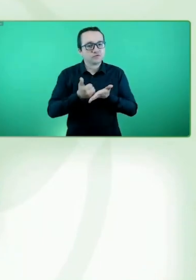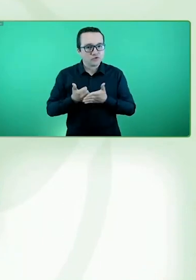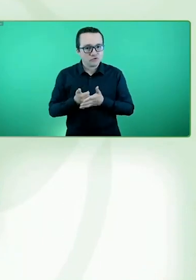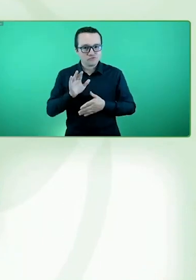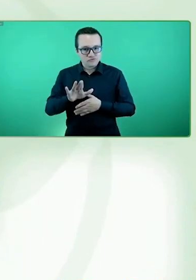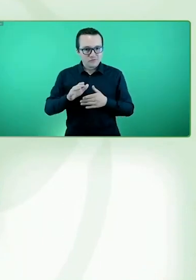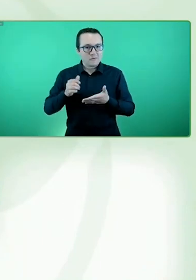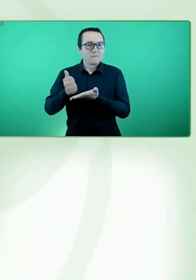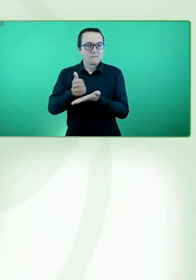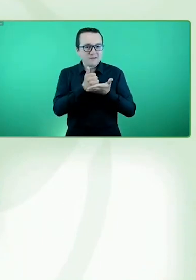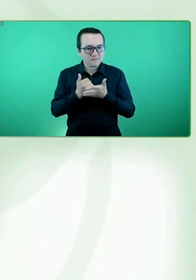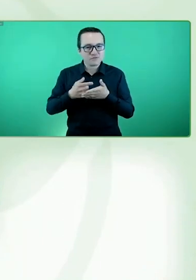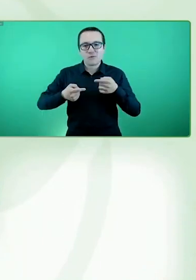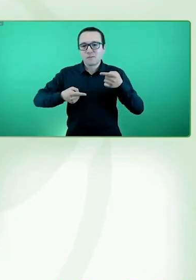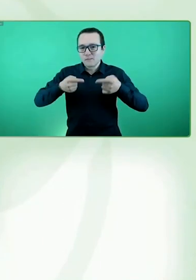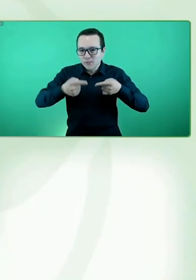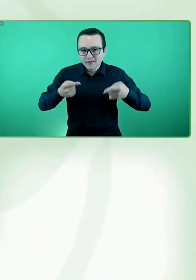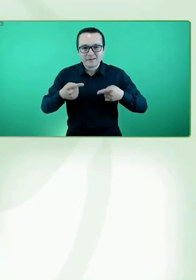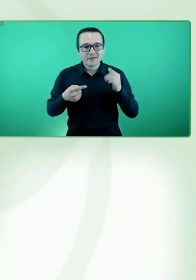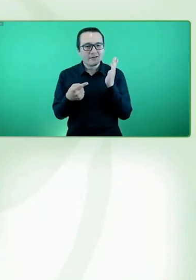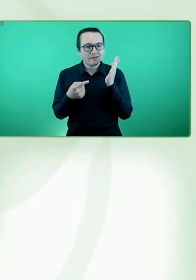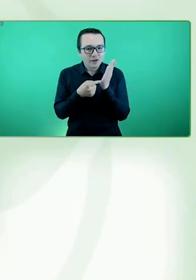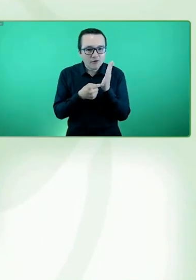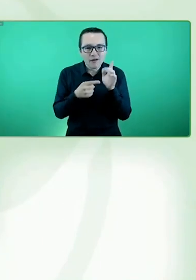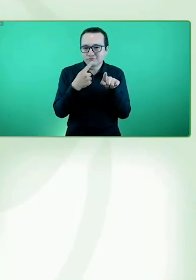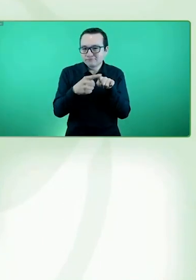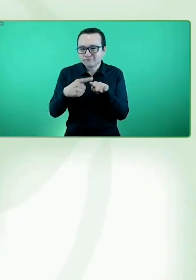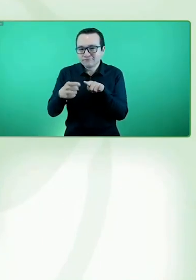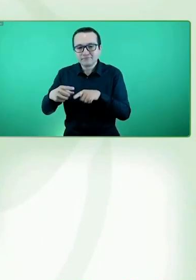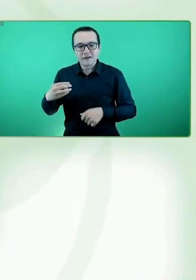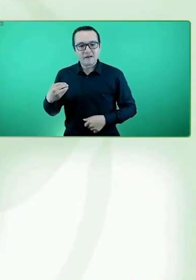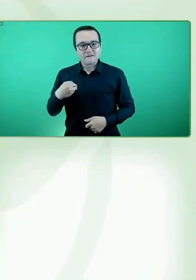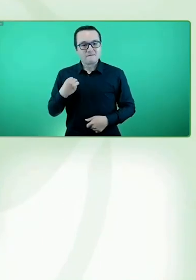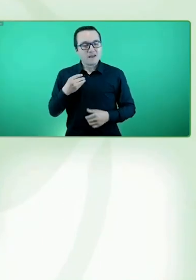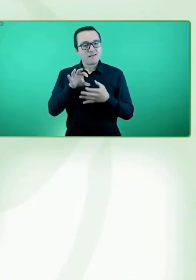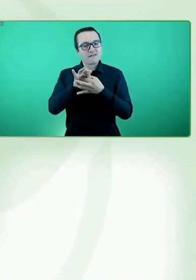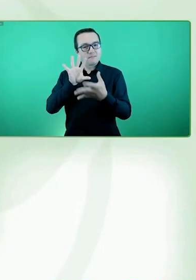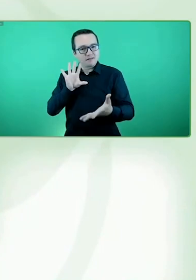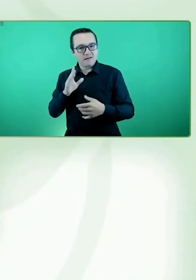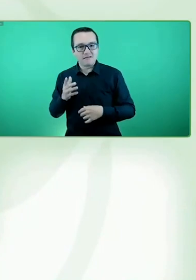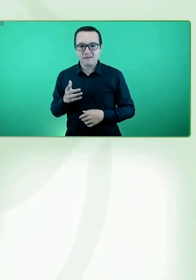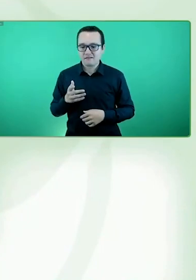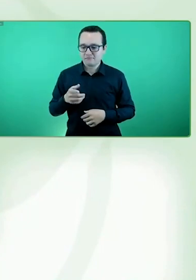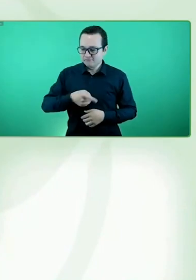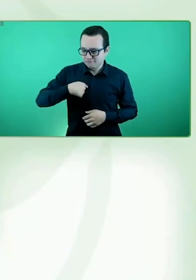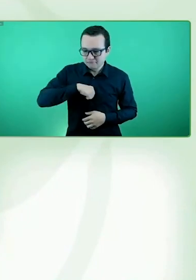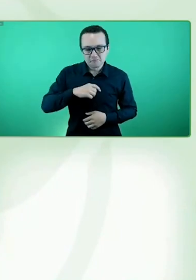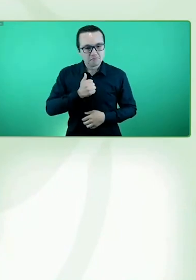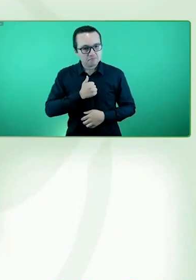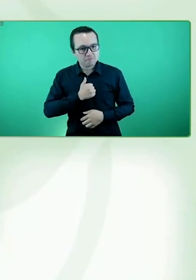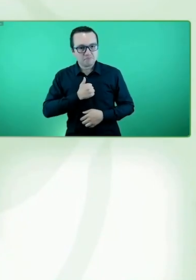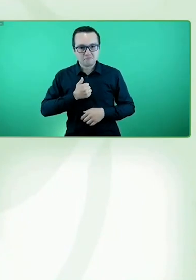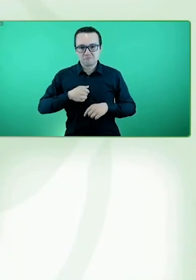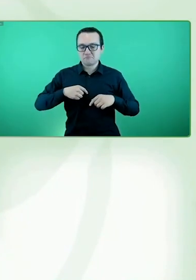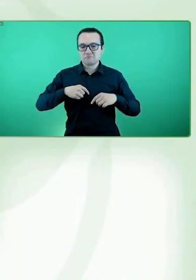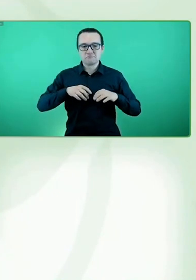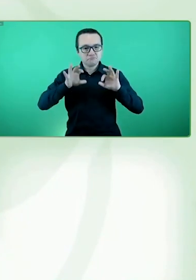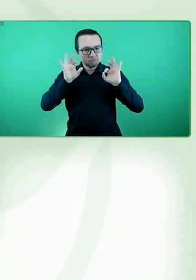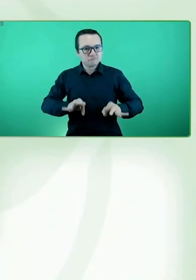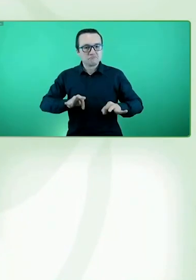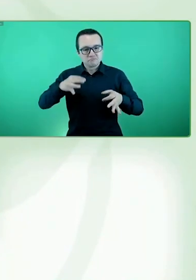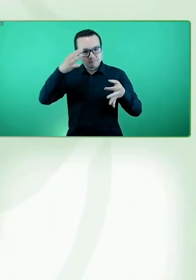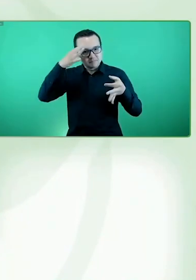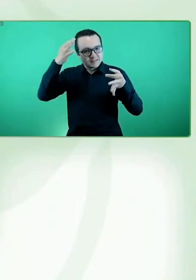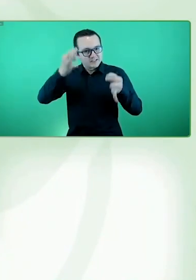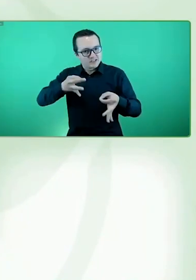tecnologías, pero hablamos de vida independiente, de autonomía, para cerrar esta primera reflexión de la mañana, yo quisiera invitar